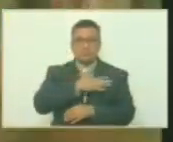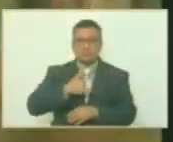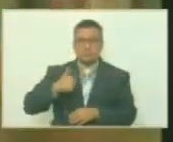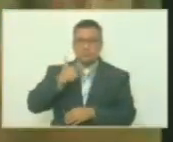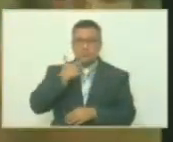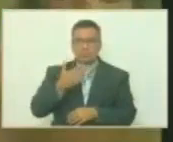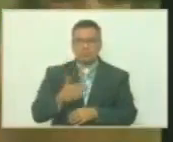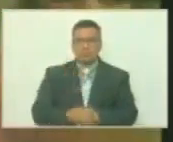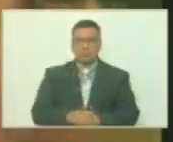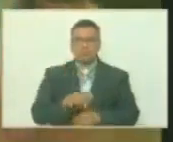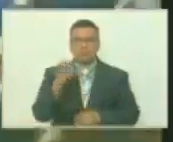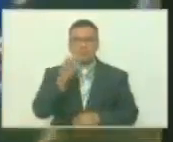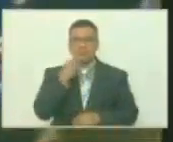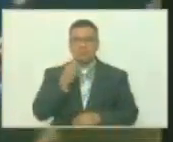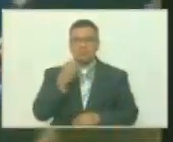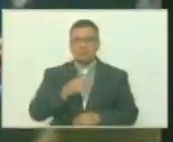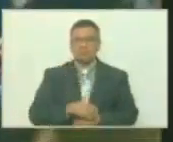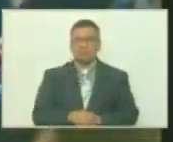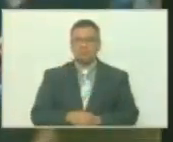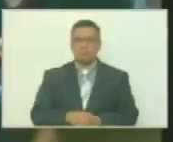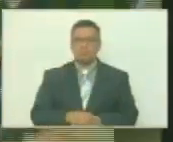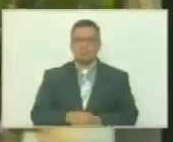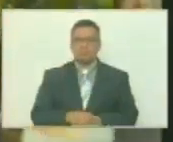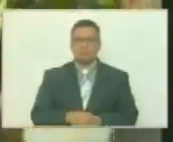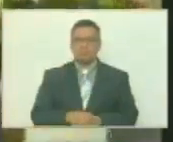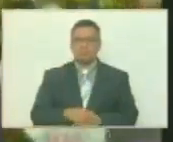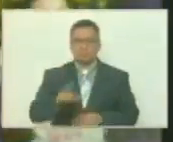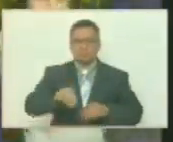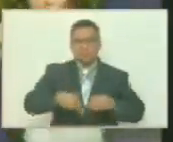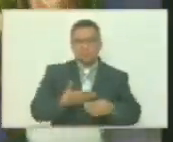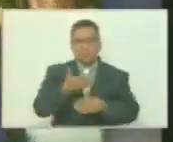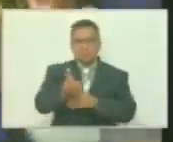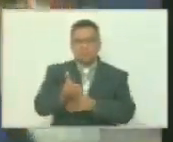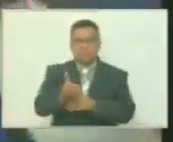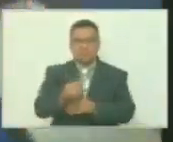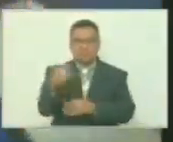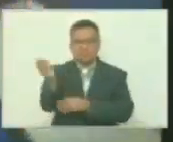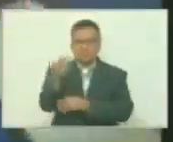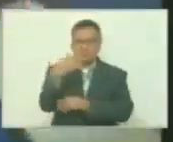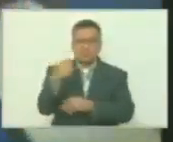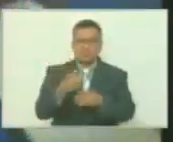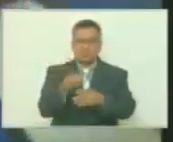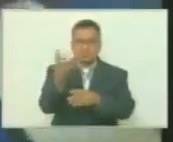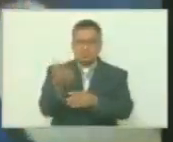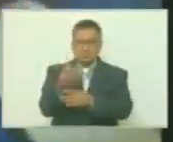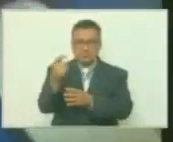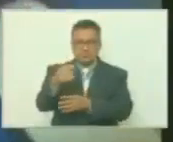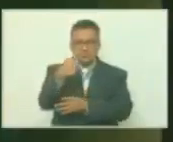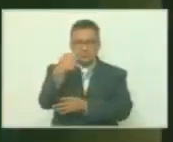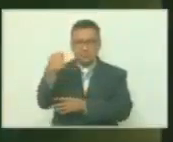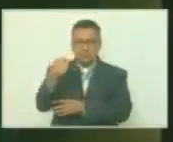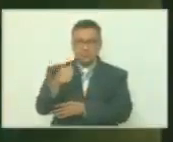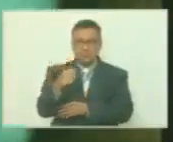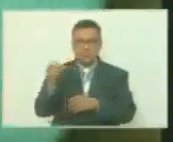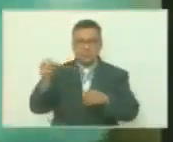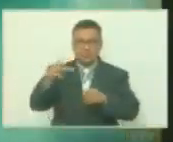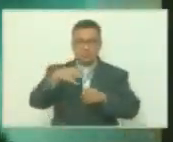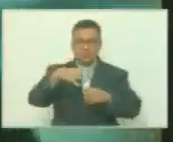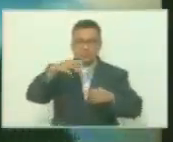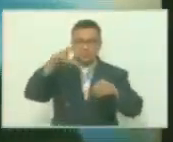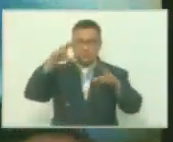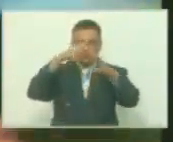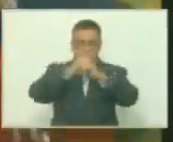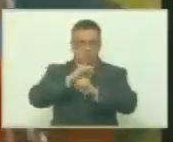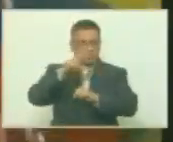que los jóvenes para andar por allí con una antorcha encendida iluminando oscuridades